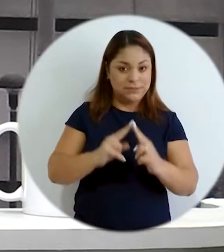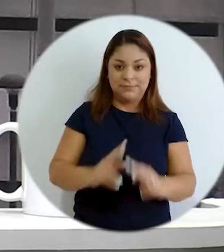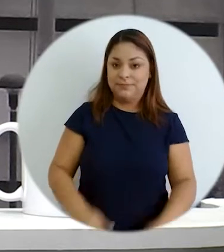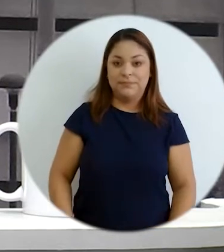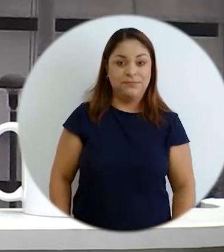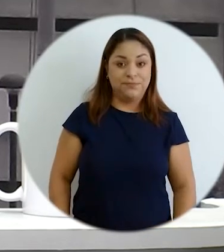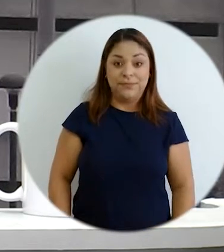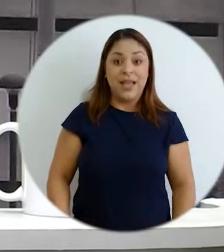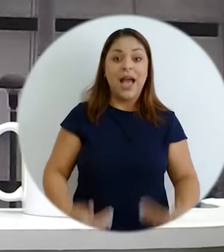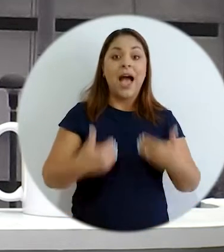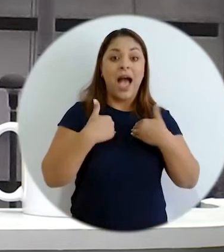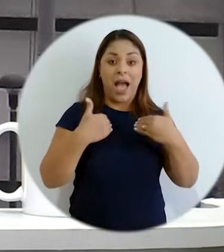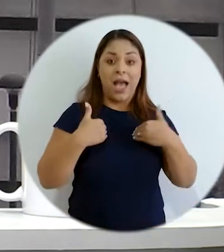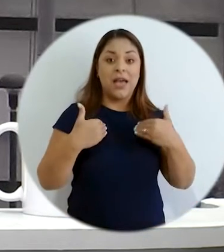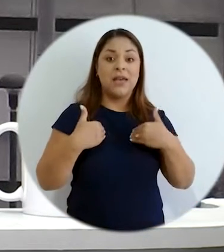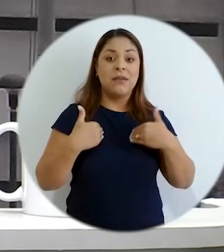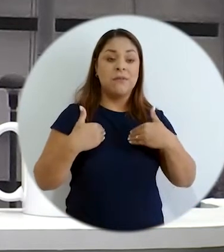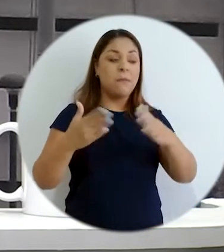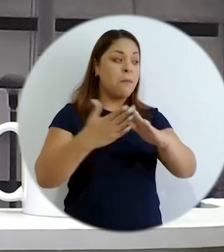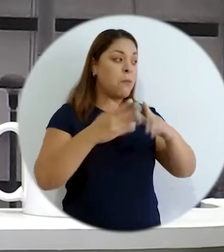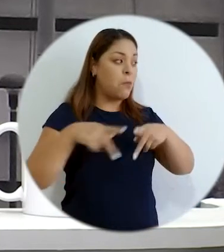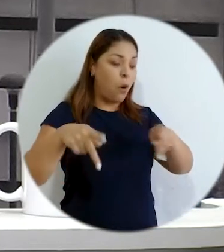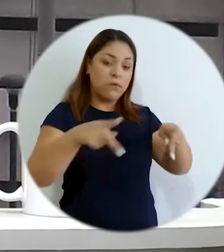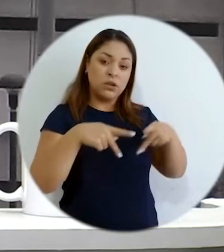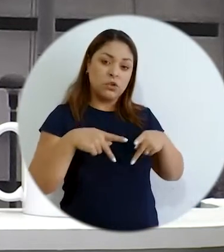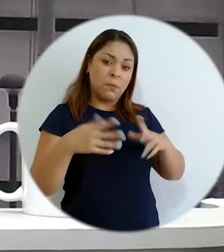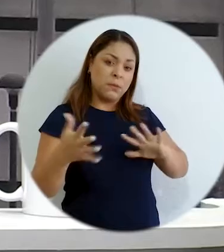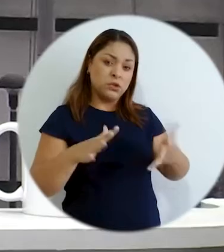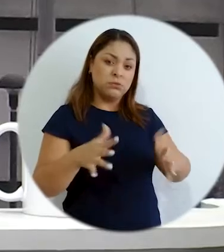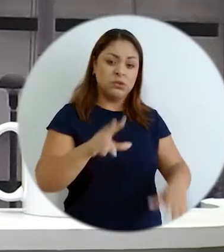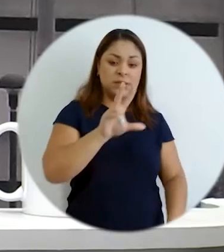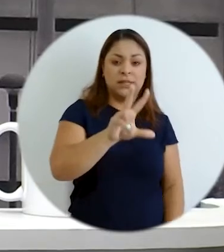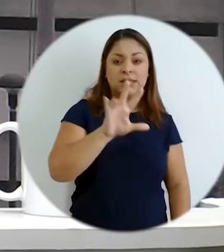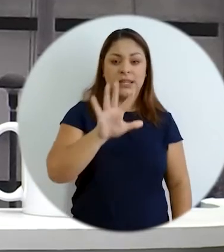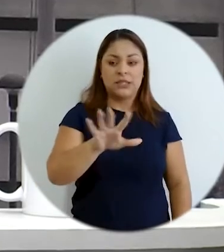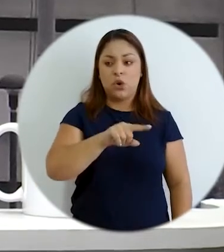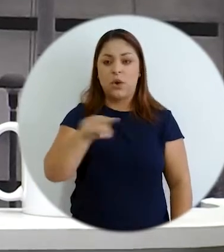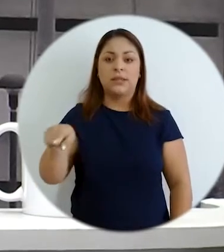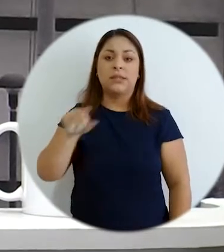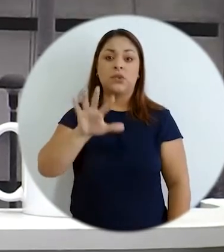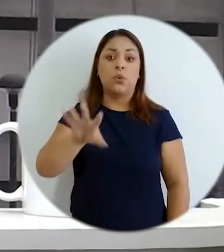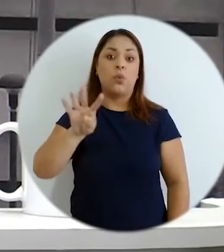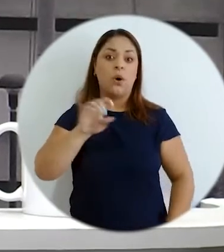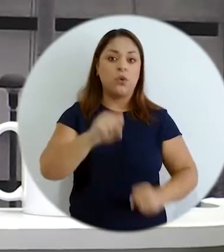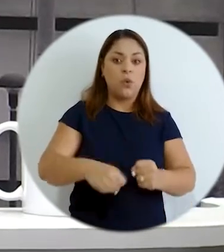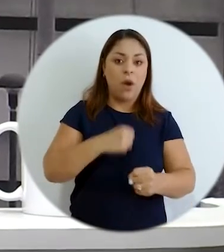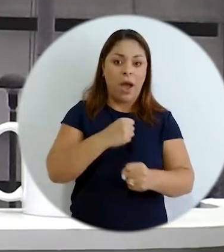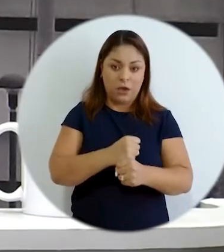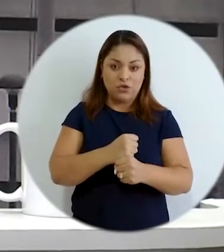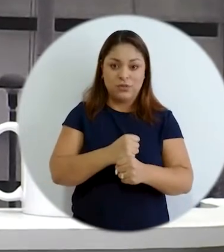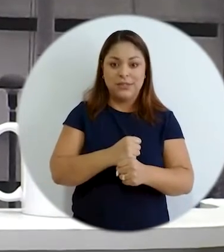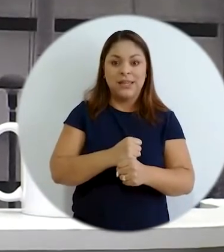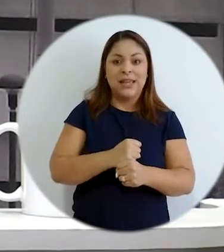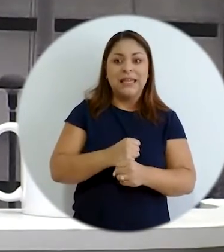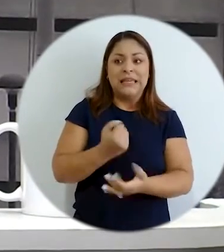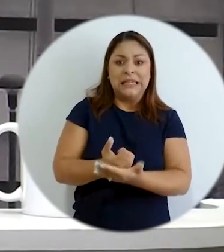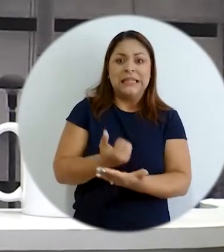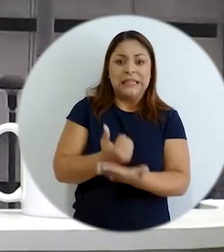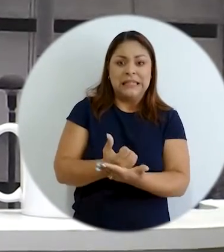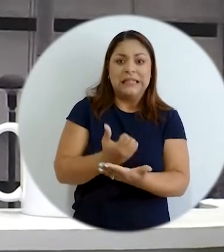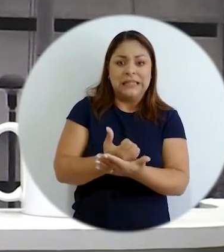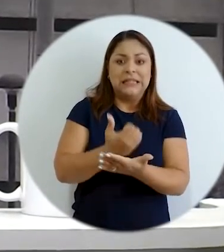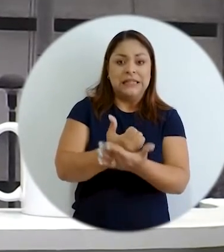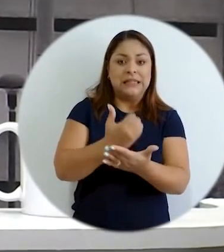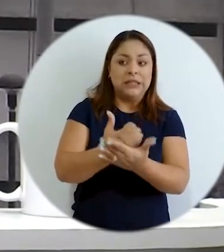el desarrollo tenemos una población que anda entre los 35 y 54 años que está sosteniendo